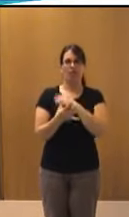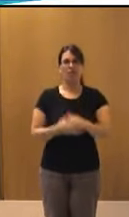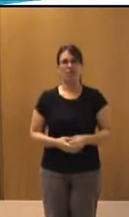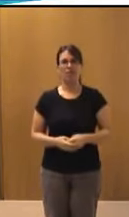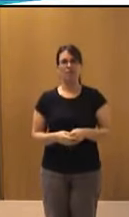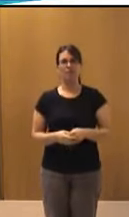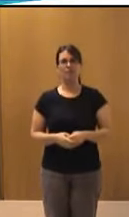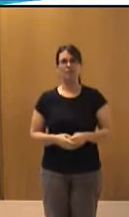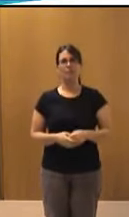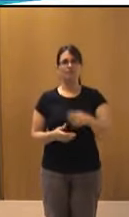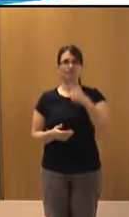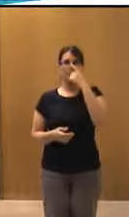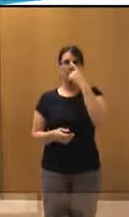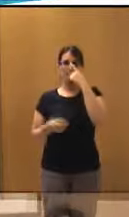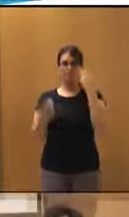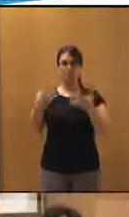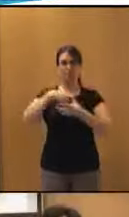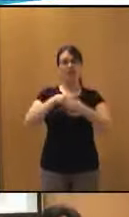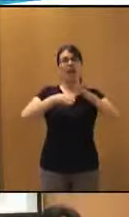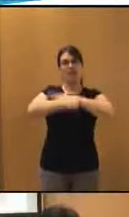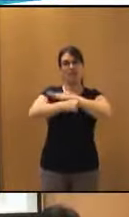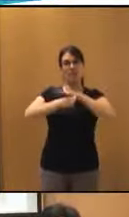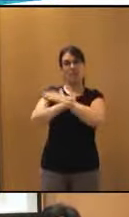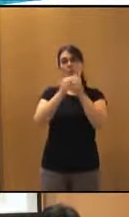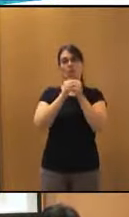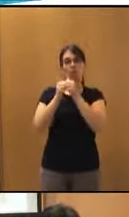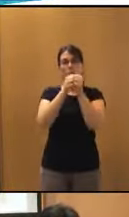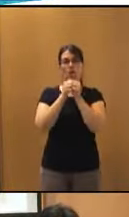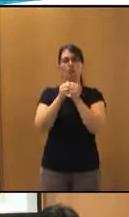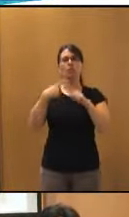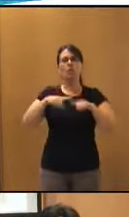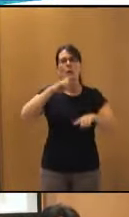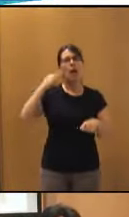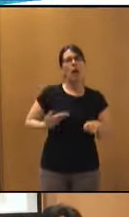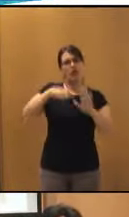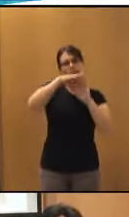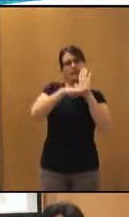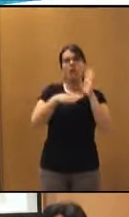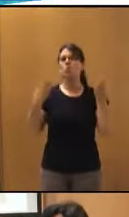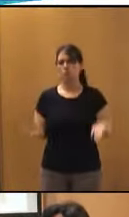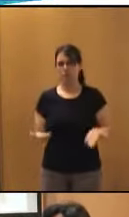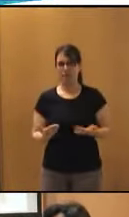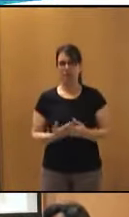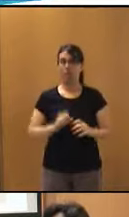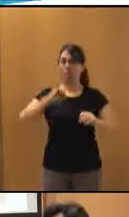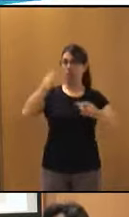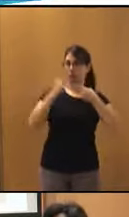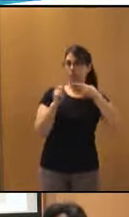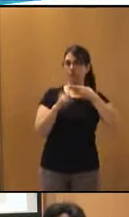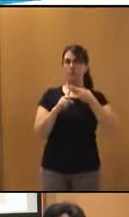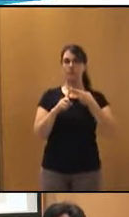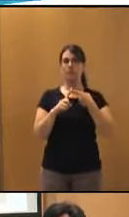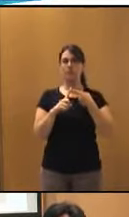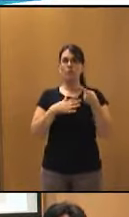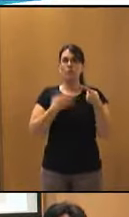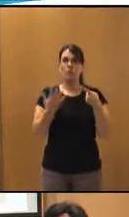¿Qué barreras podemos encontrar en la accesibilidad en videojuegos? Por una parte, pueden estar las dificultades